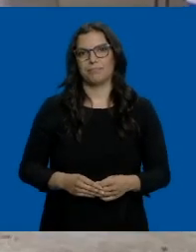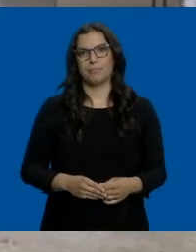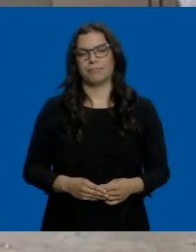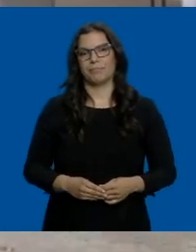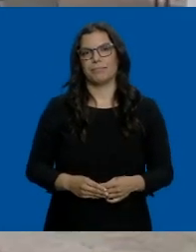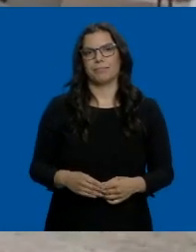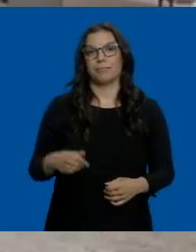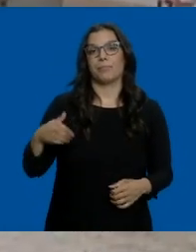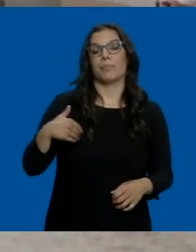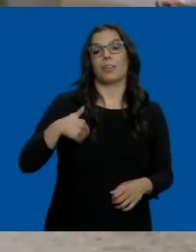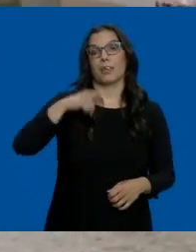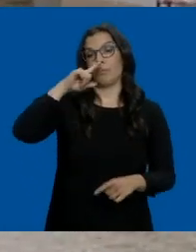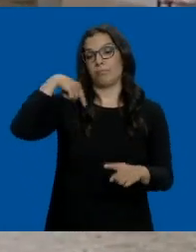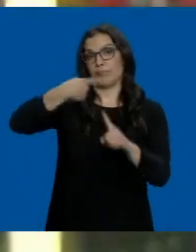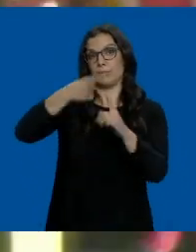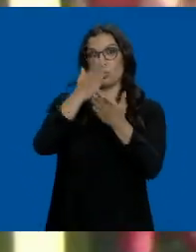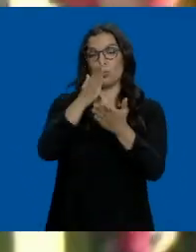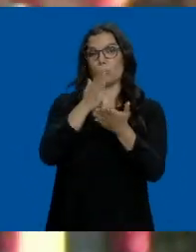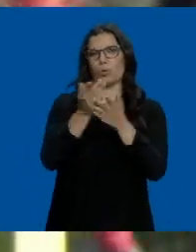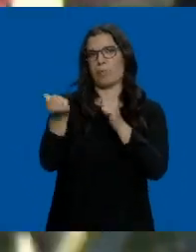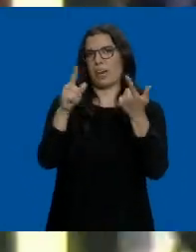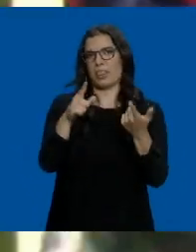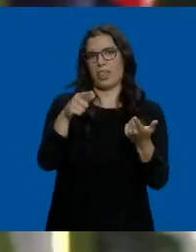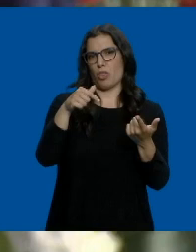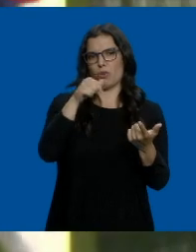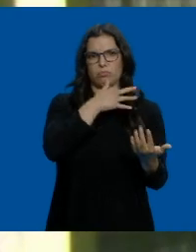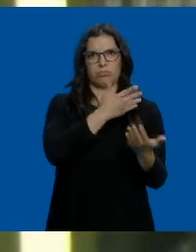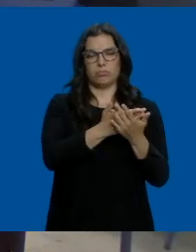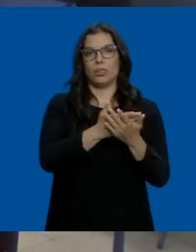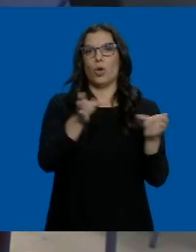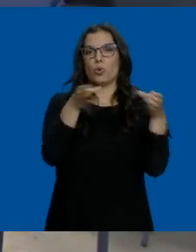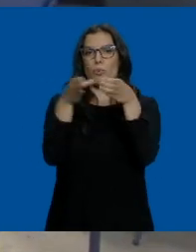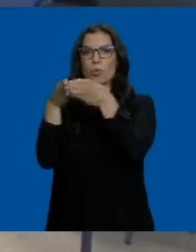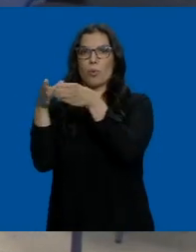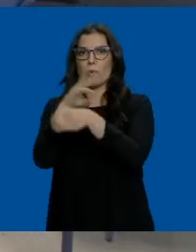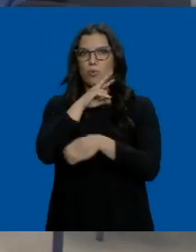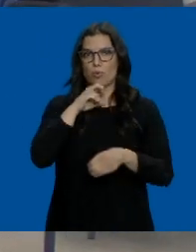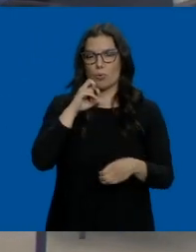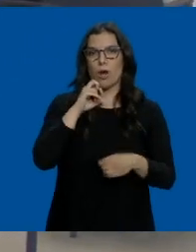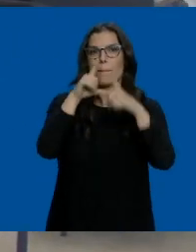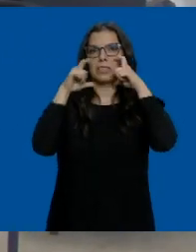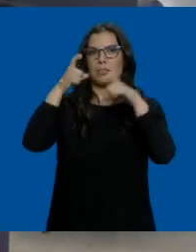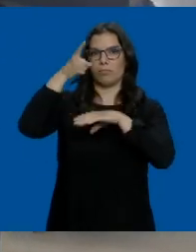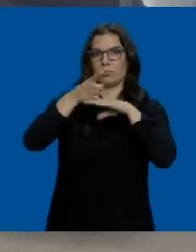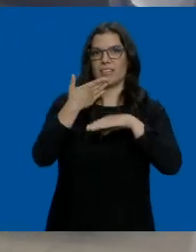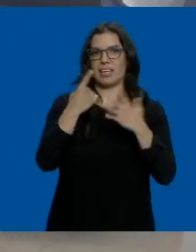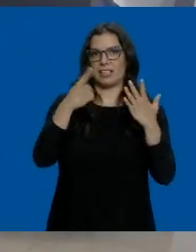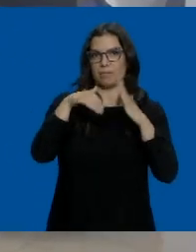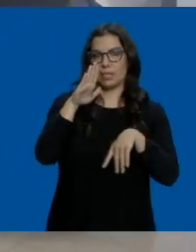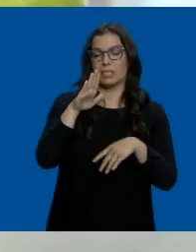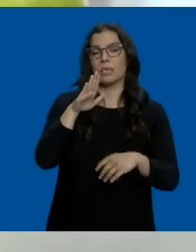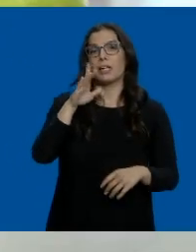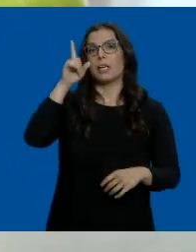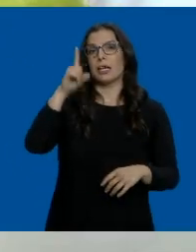El próximo curso escolar será muy parecido a este. mantendrán los grupos burbuja, mascarilla obligatoria a partir de los seis años